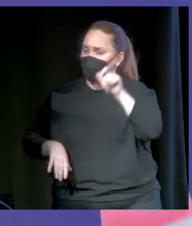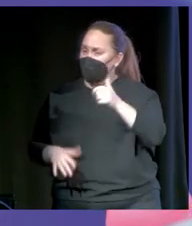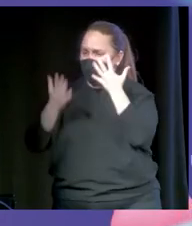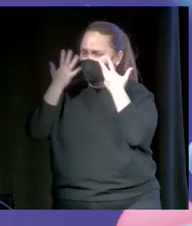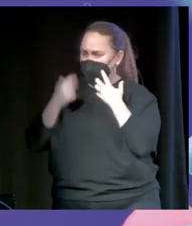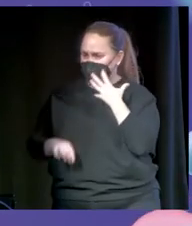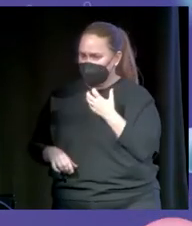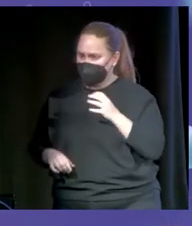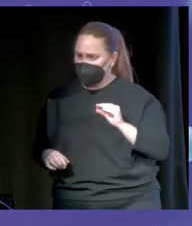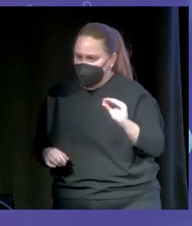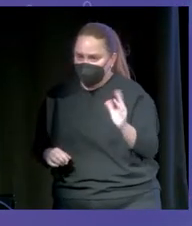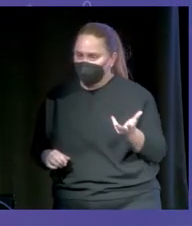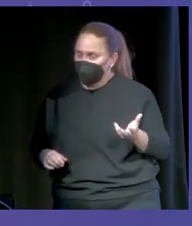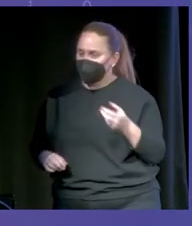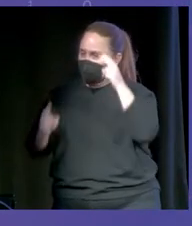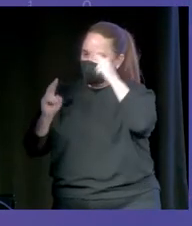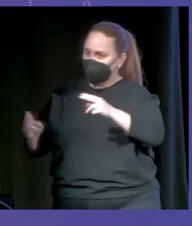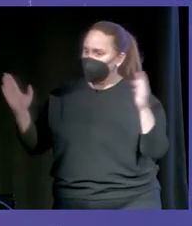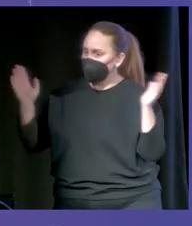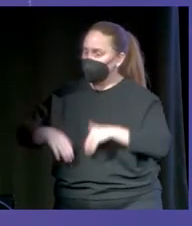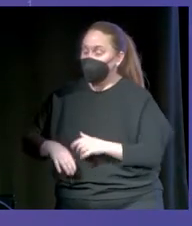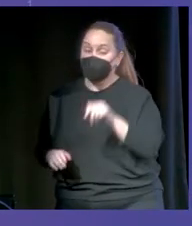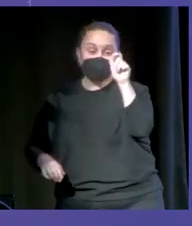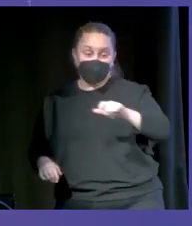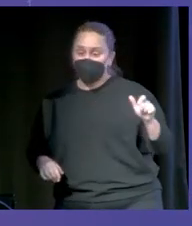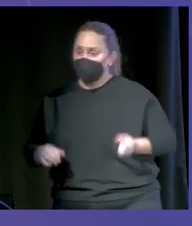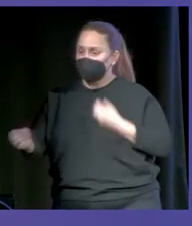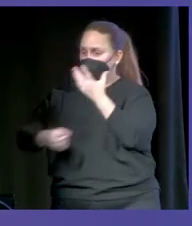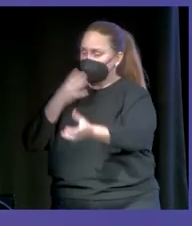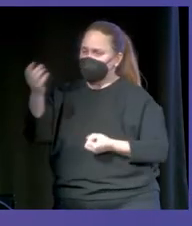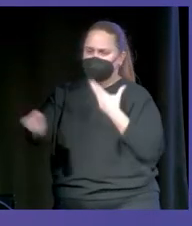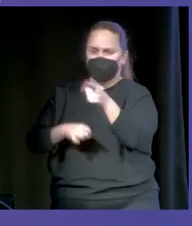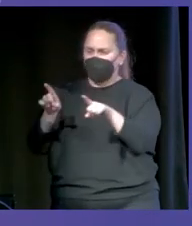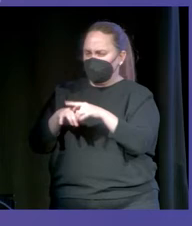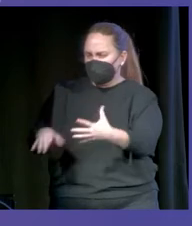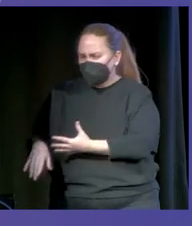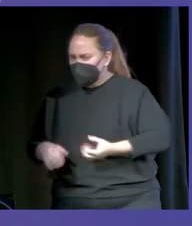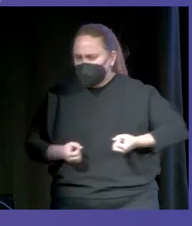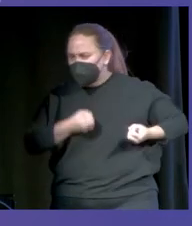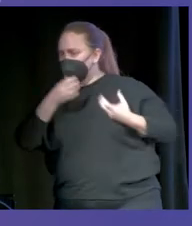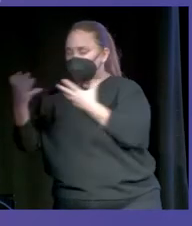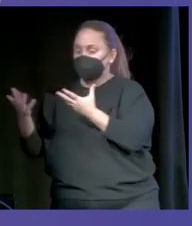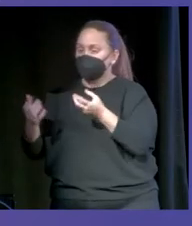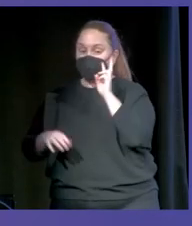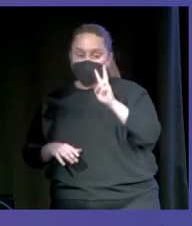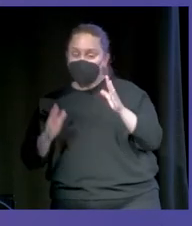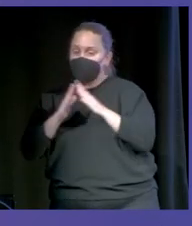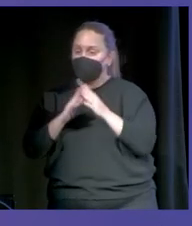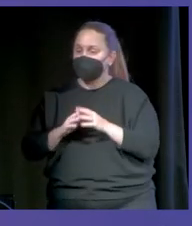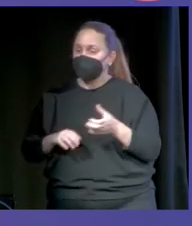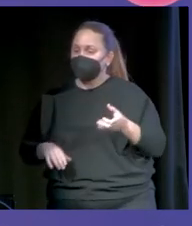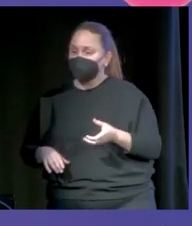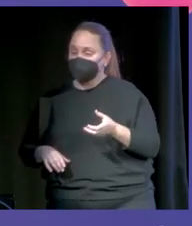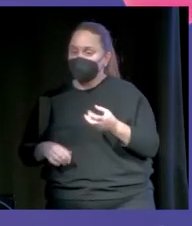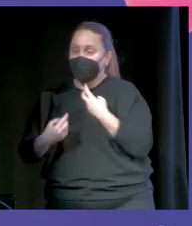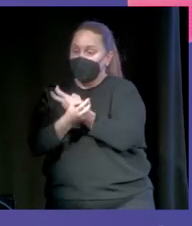triste, gente que no tiene ningún respeto. Y es gente que después de soltar toda su bilis contra mí, después les veo en casa bebiendo un vaso